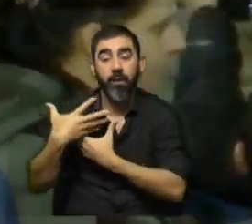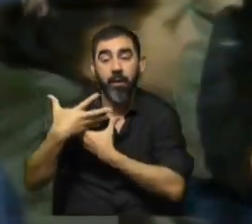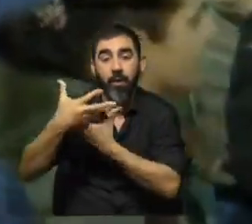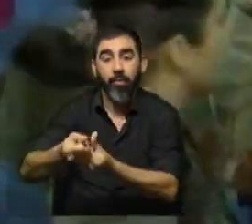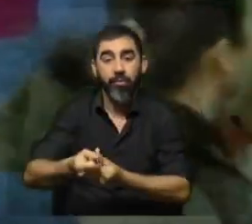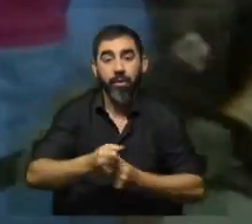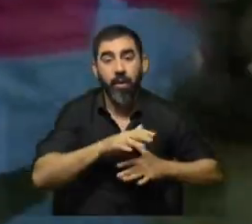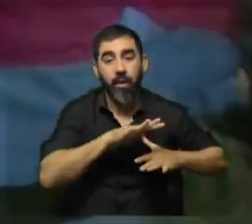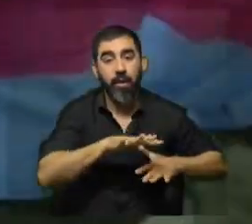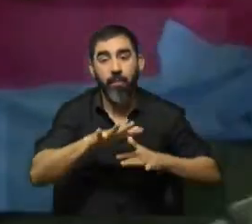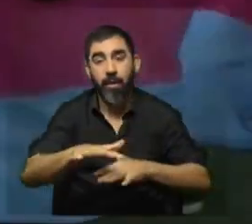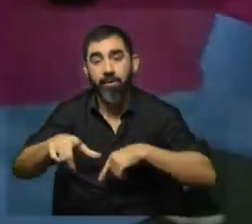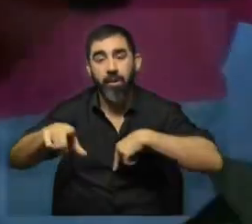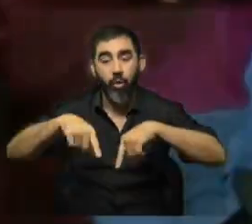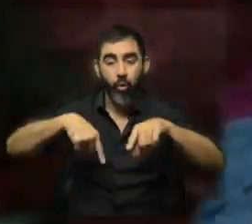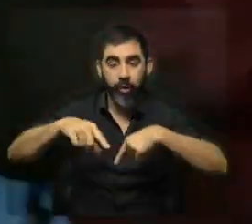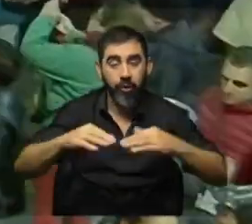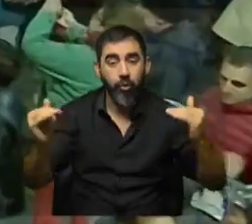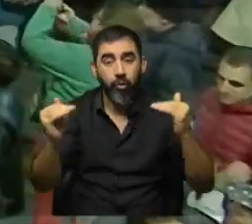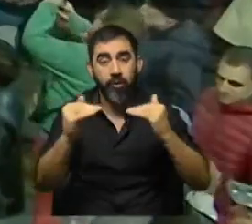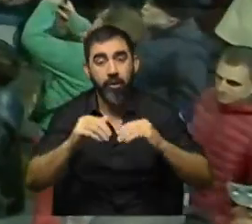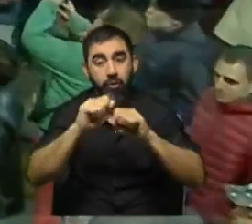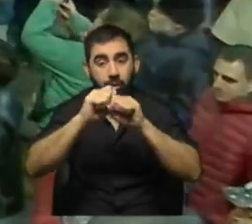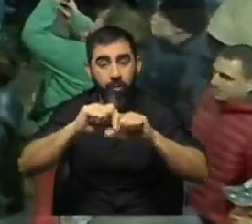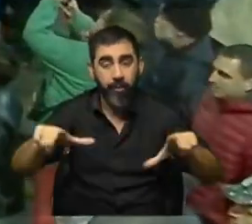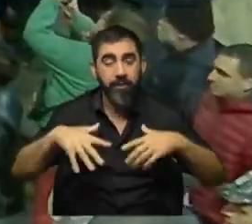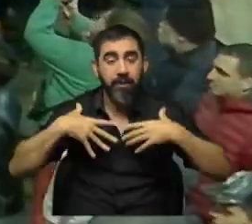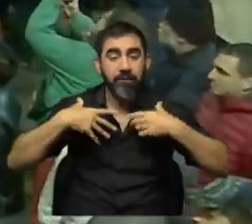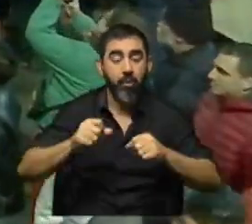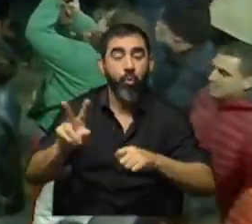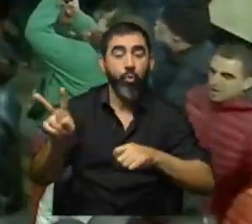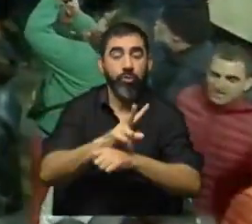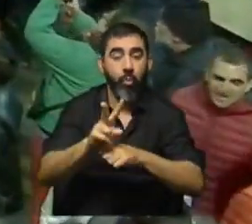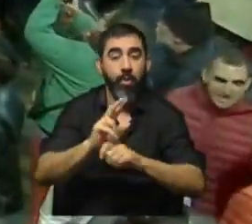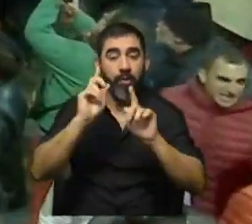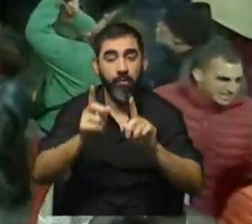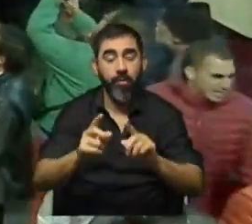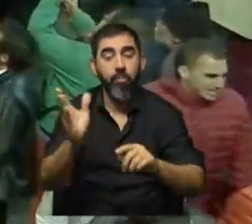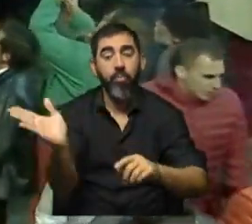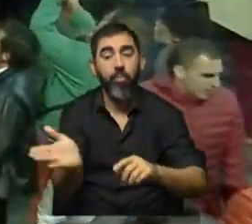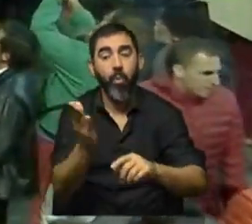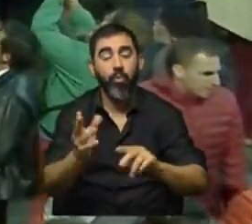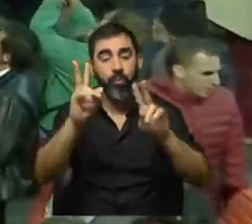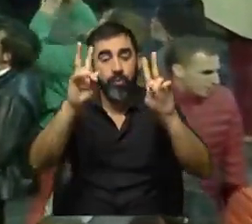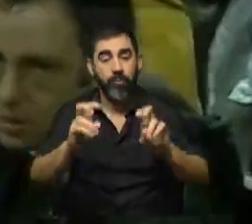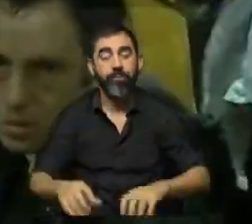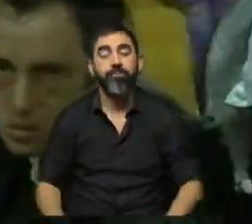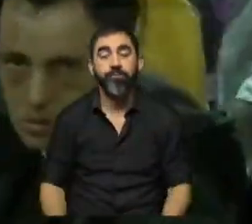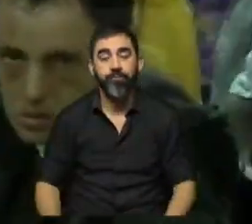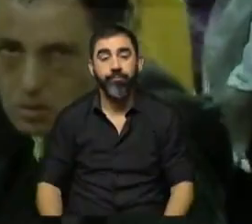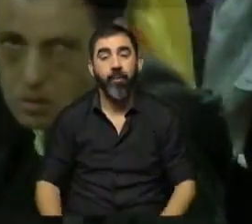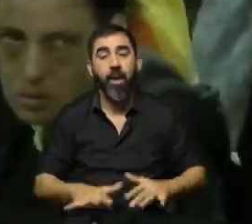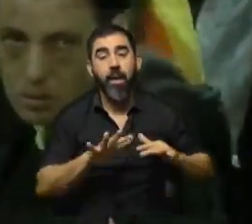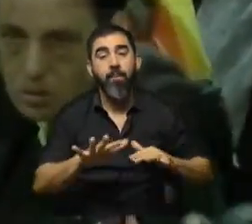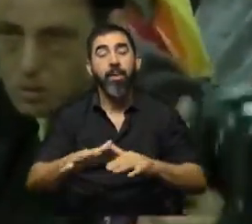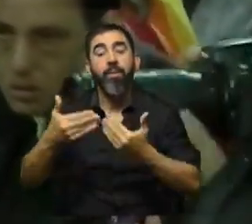marcha apretando apoyo logístico en materia de tránsito, limpieza, salud, seguridad a nivel de infraestructura y producción vinculada al evento. La marcha va a